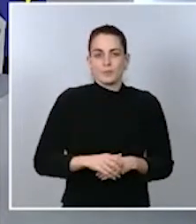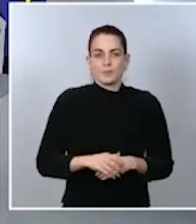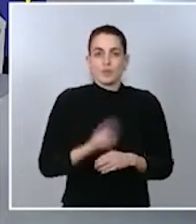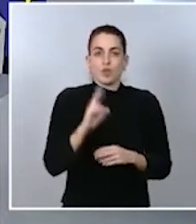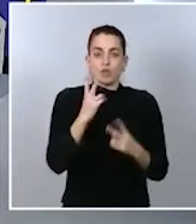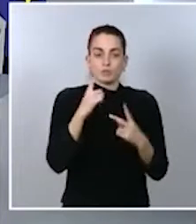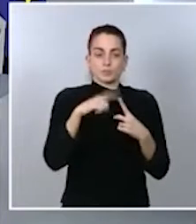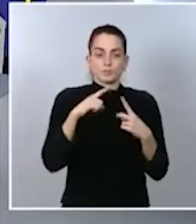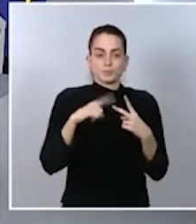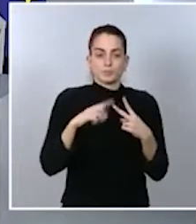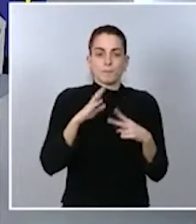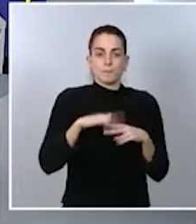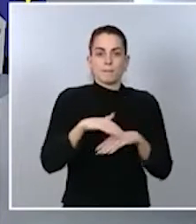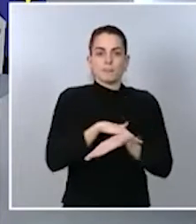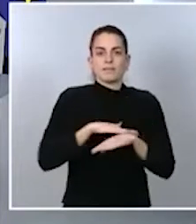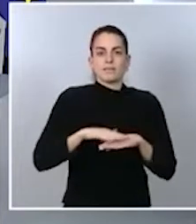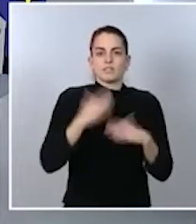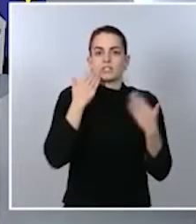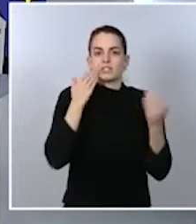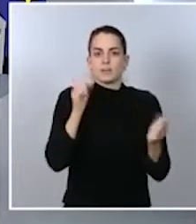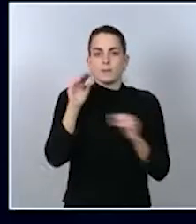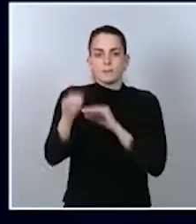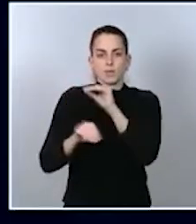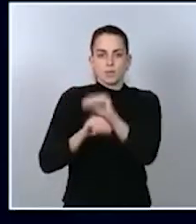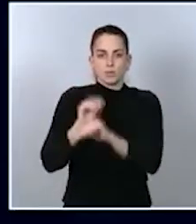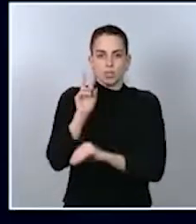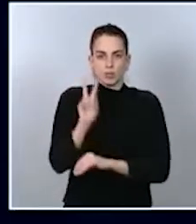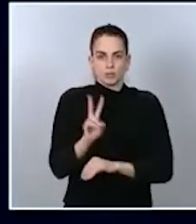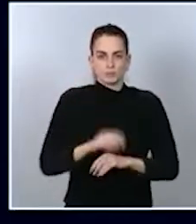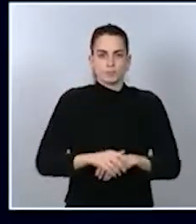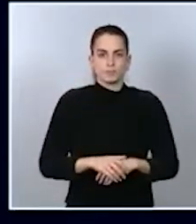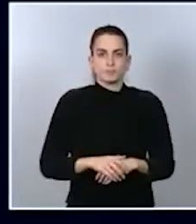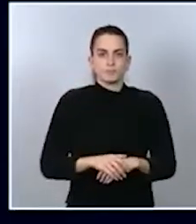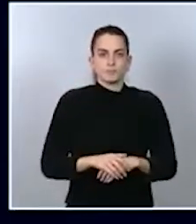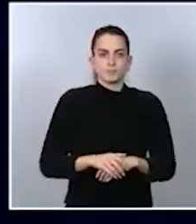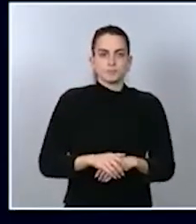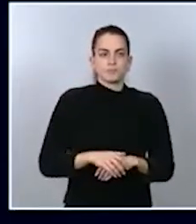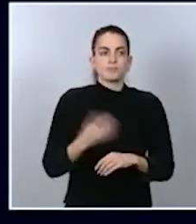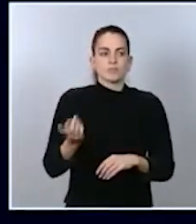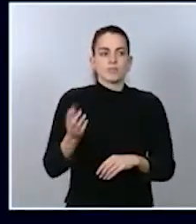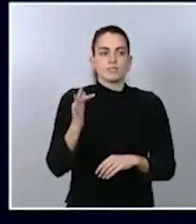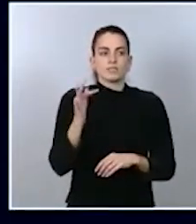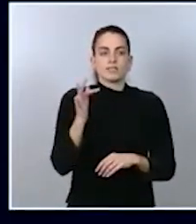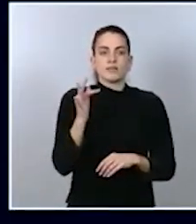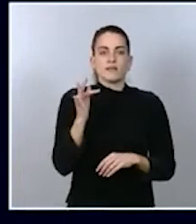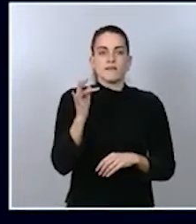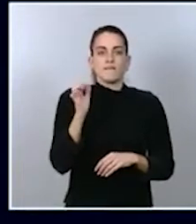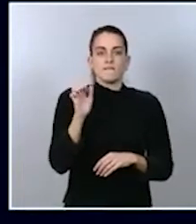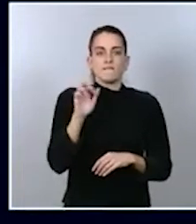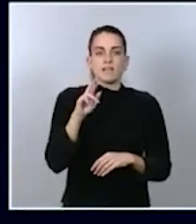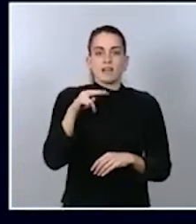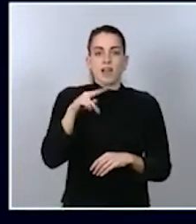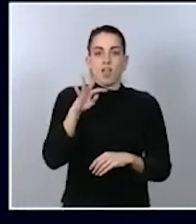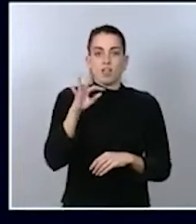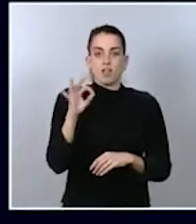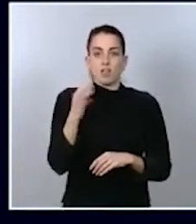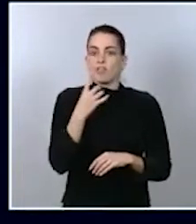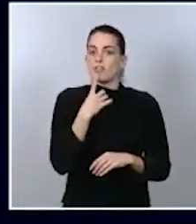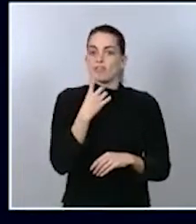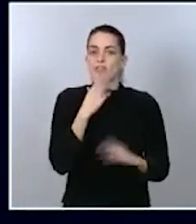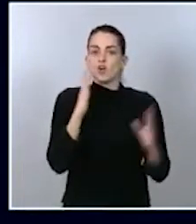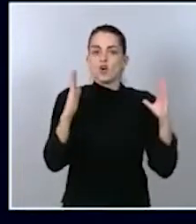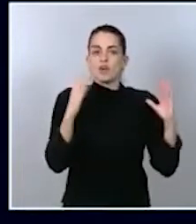el ministro de Sanidad. Ayer, Fernando Simón dijo, afirmó, que estas Navidades las hemos pasado mejor de lo que